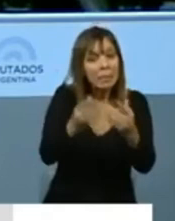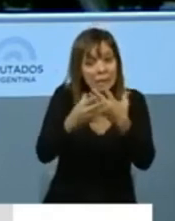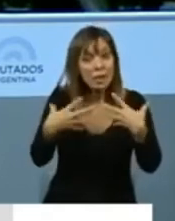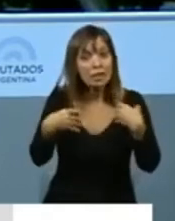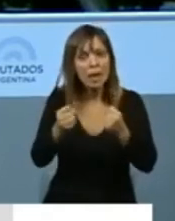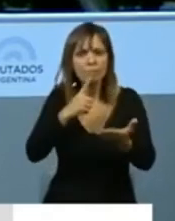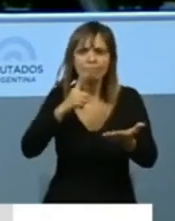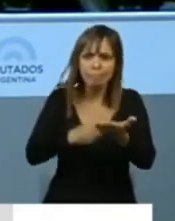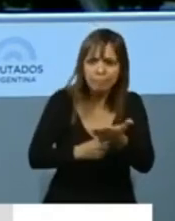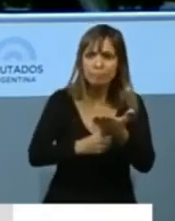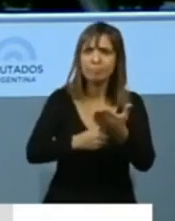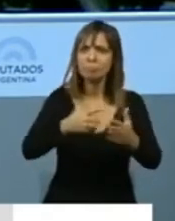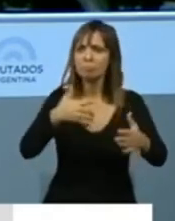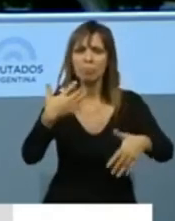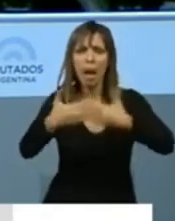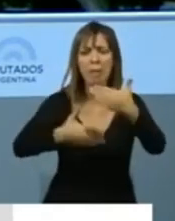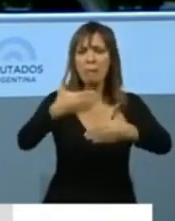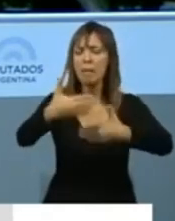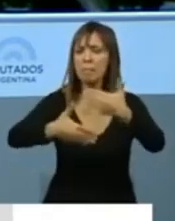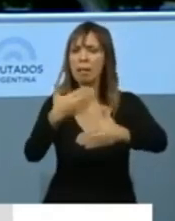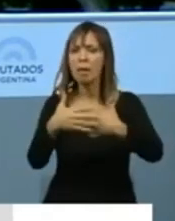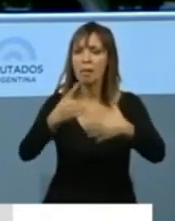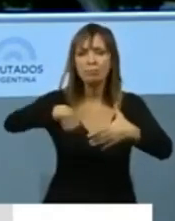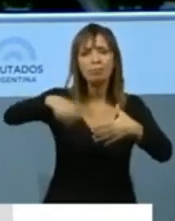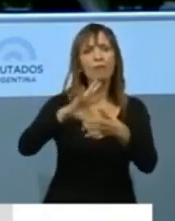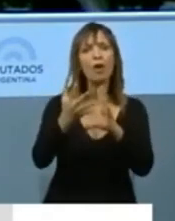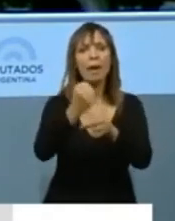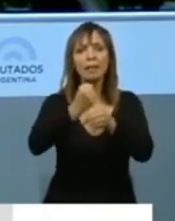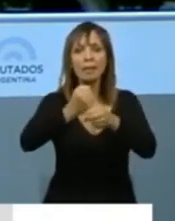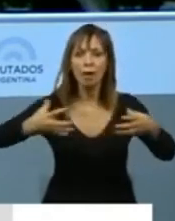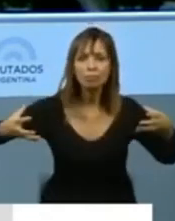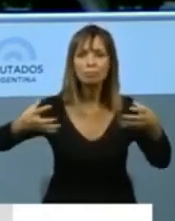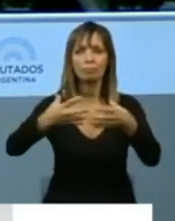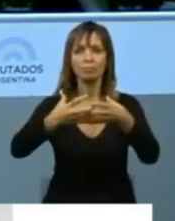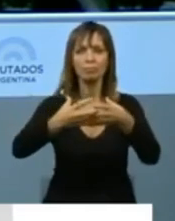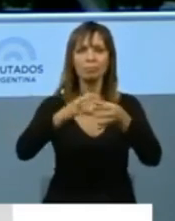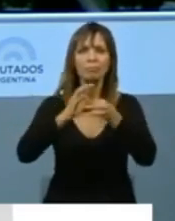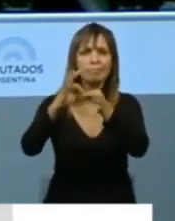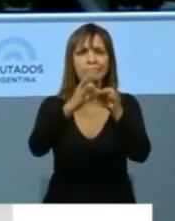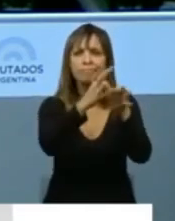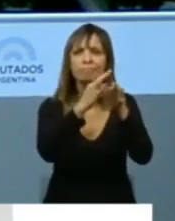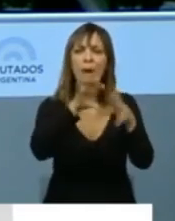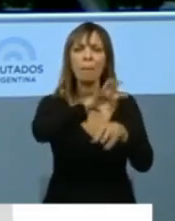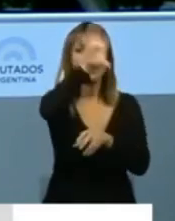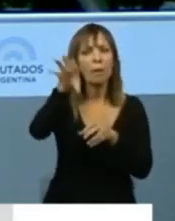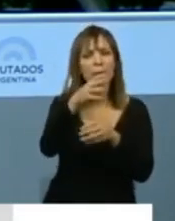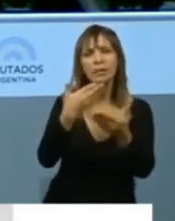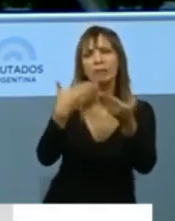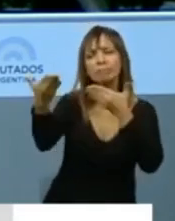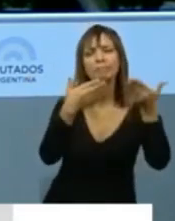políticas activas, con políticas que las construye en conjunto con cada una de las provincias, que la construye